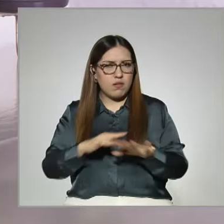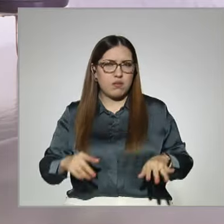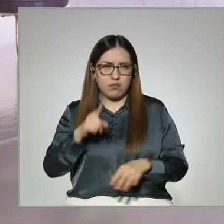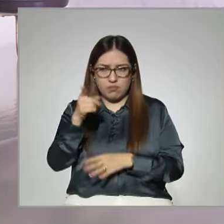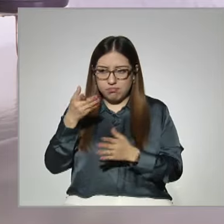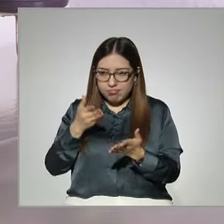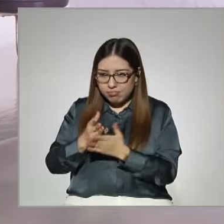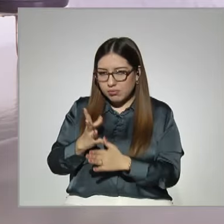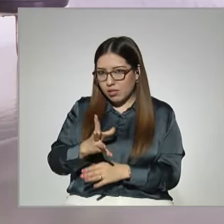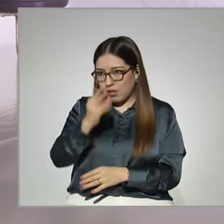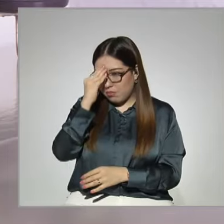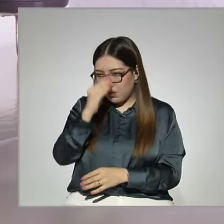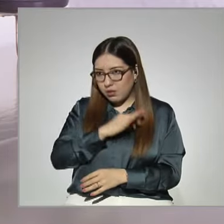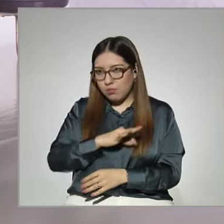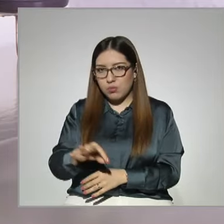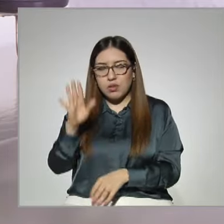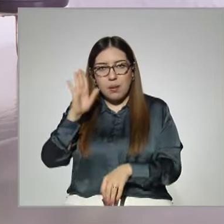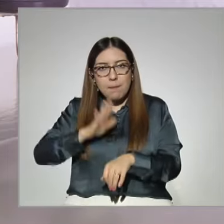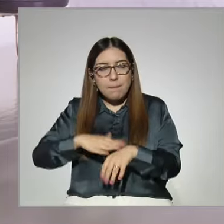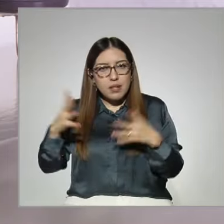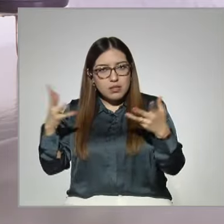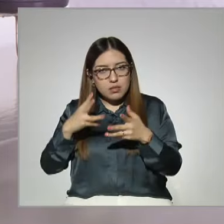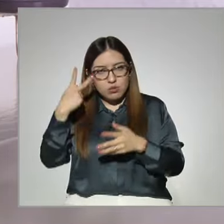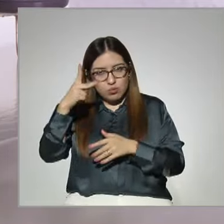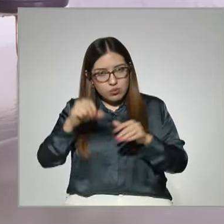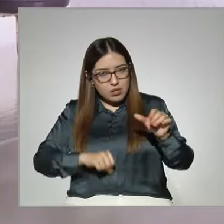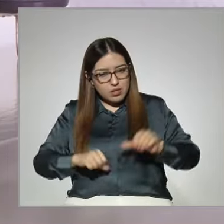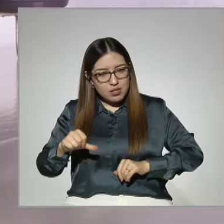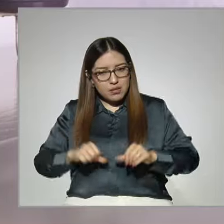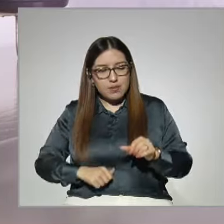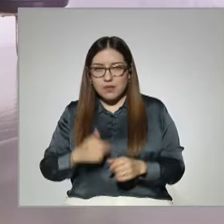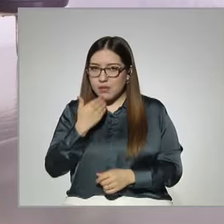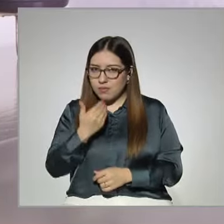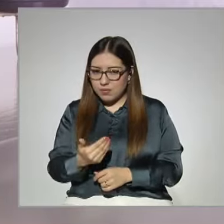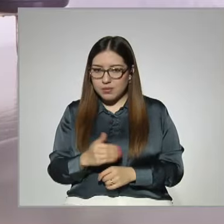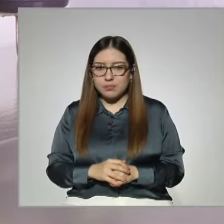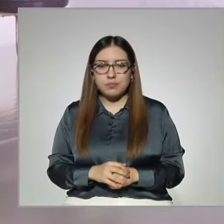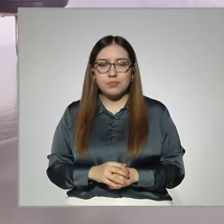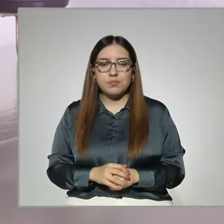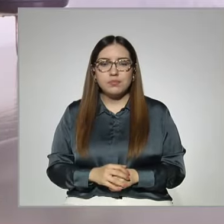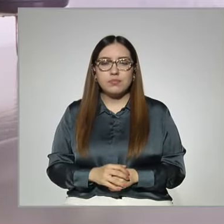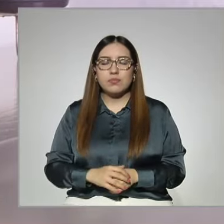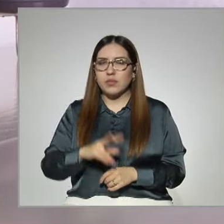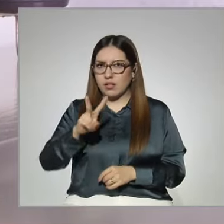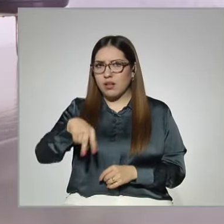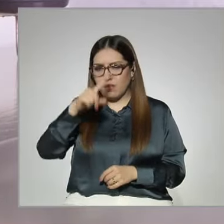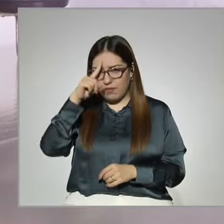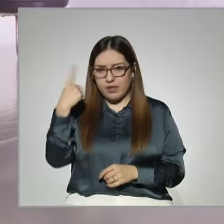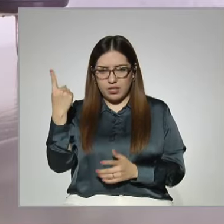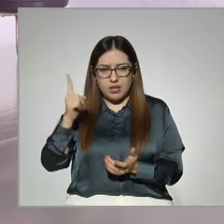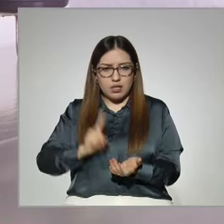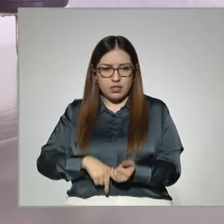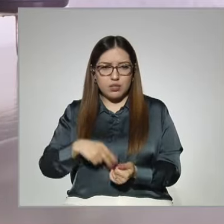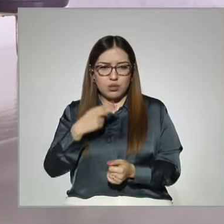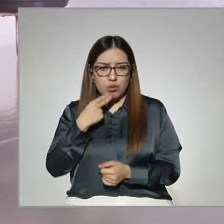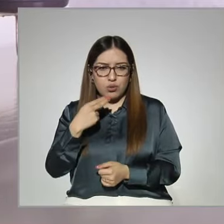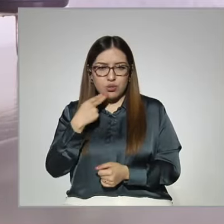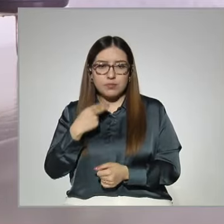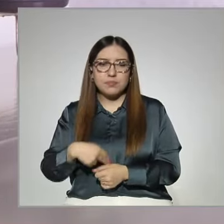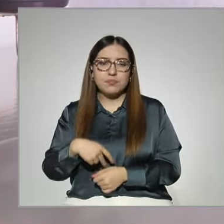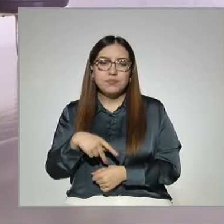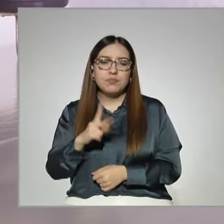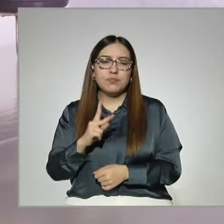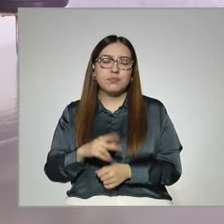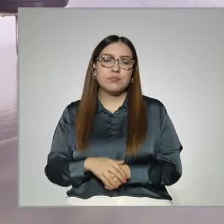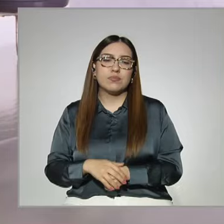aprender y entender y realizar bien tus actividades. O sea, realmente es muy fácil de utilizar, pero, pues, como